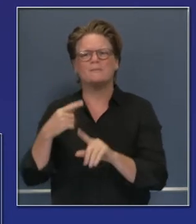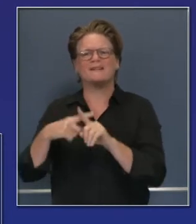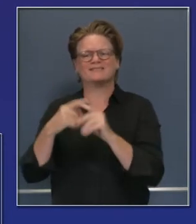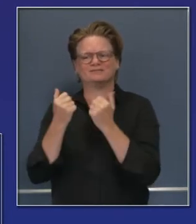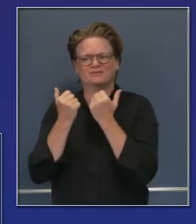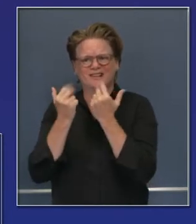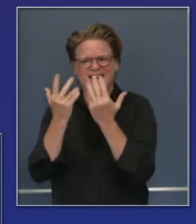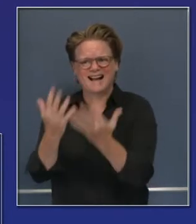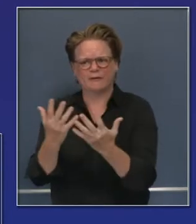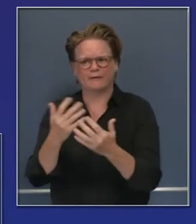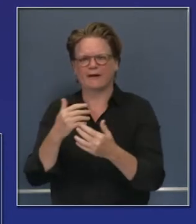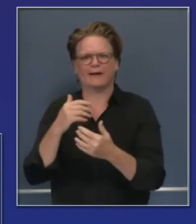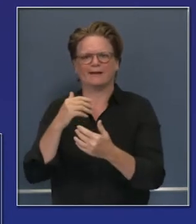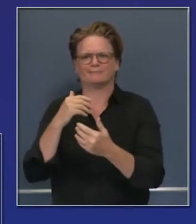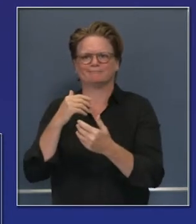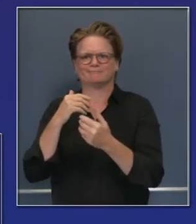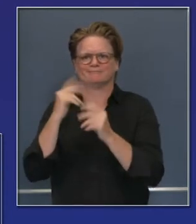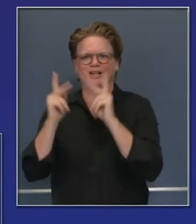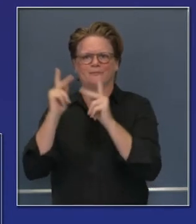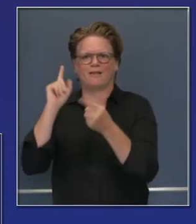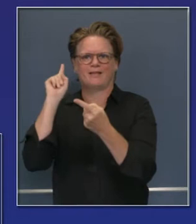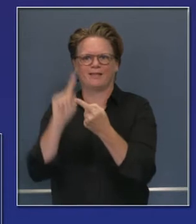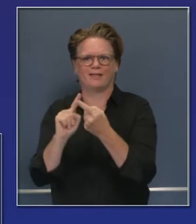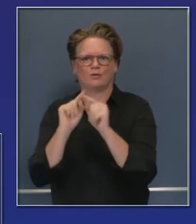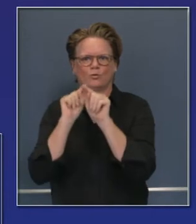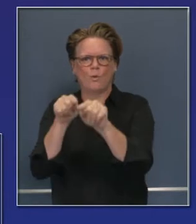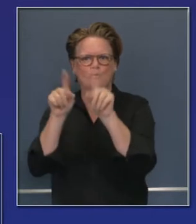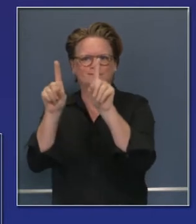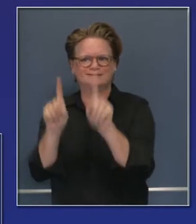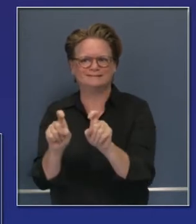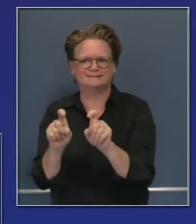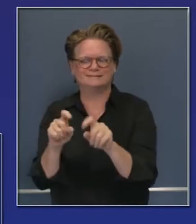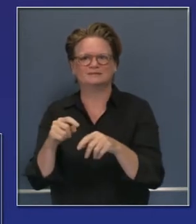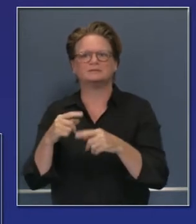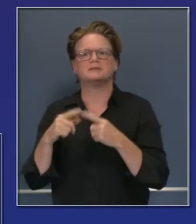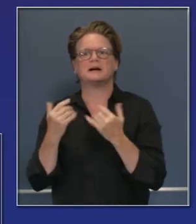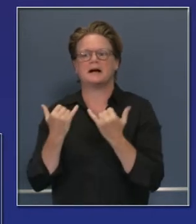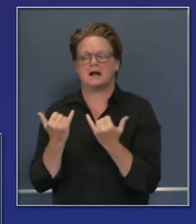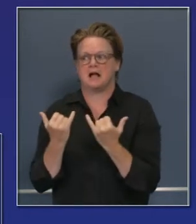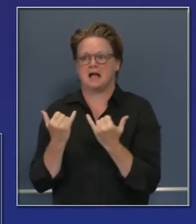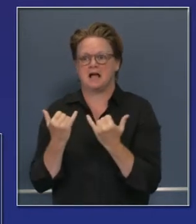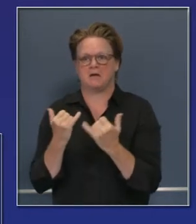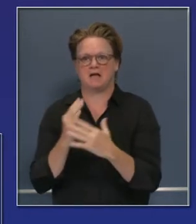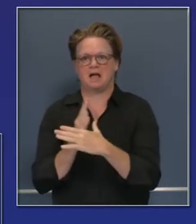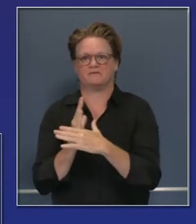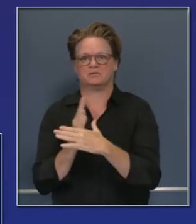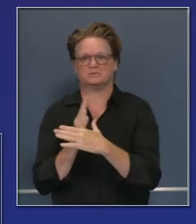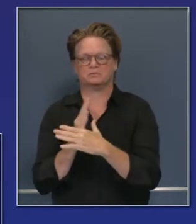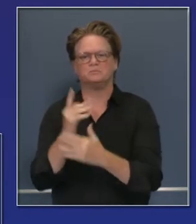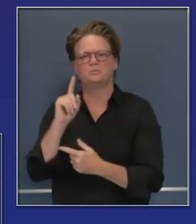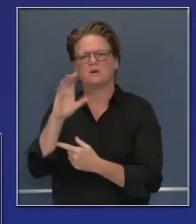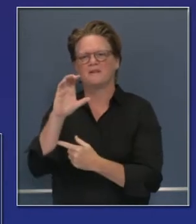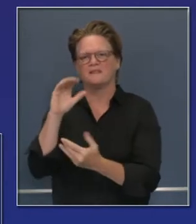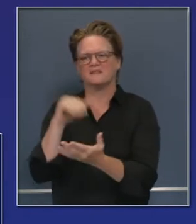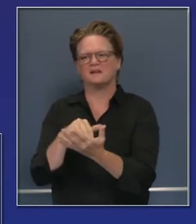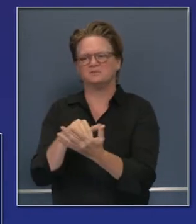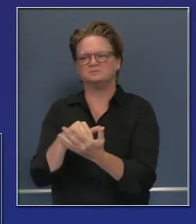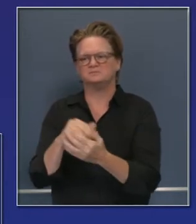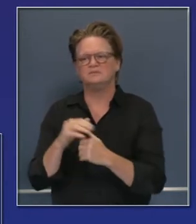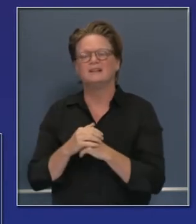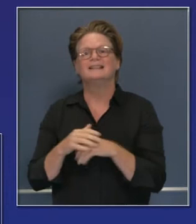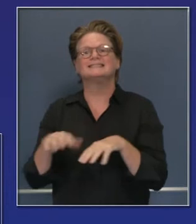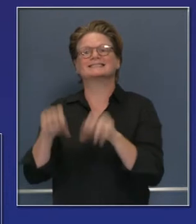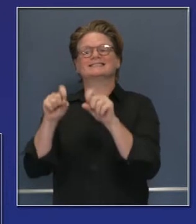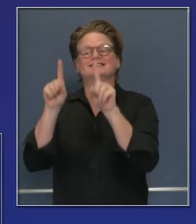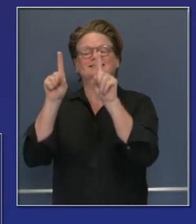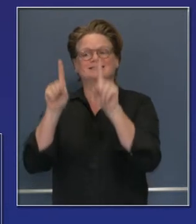hablar de esa transparencia. Cerca de 100,000 pruebas cada día y el tiempo de respuesta, típicamente,